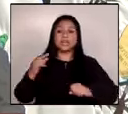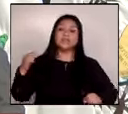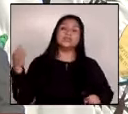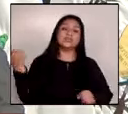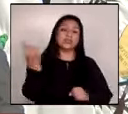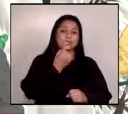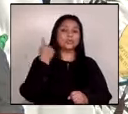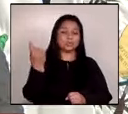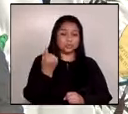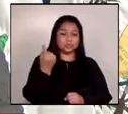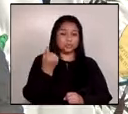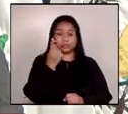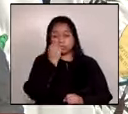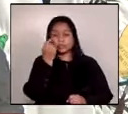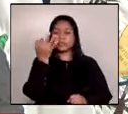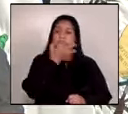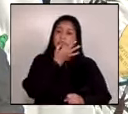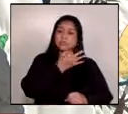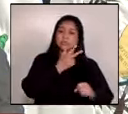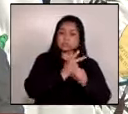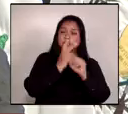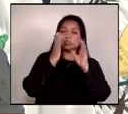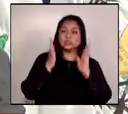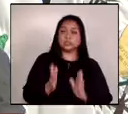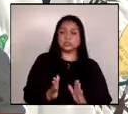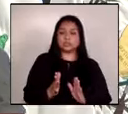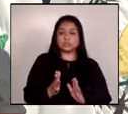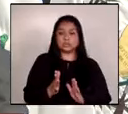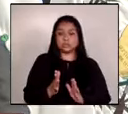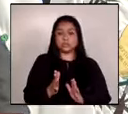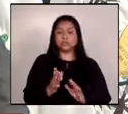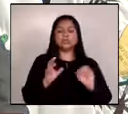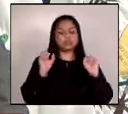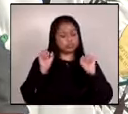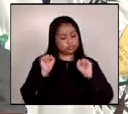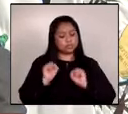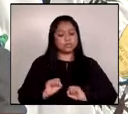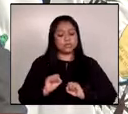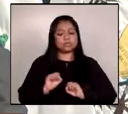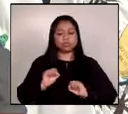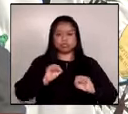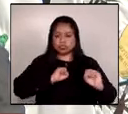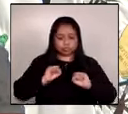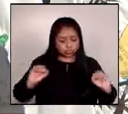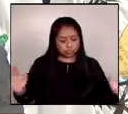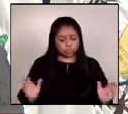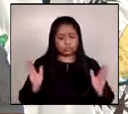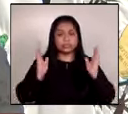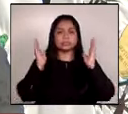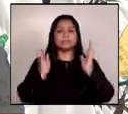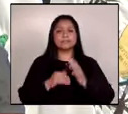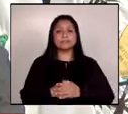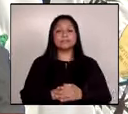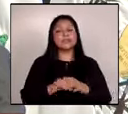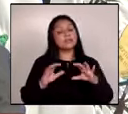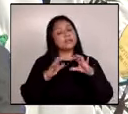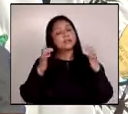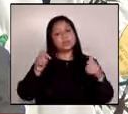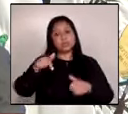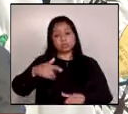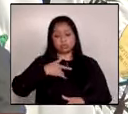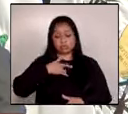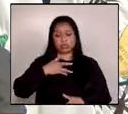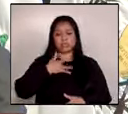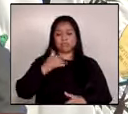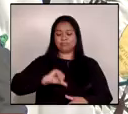y todos los guatemaltecos decentes podemos impulsar. Por ello, hoy me siento